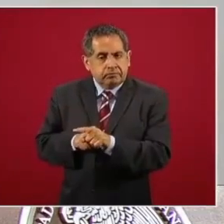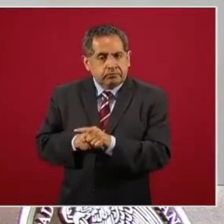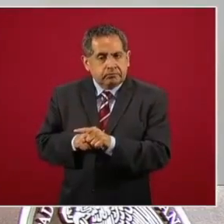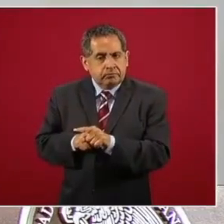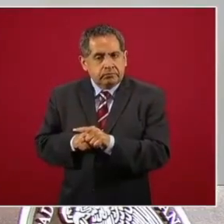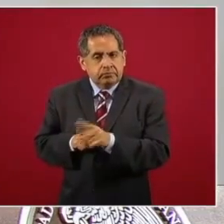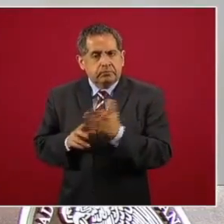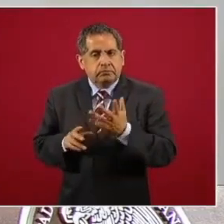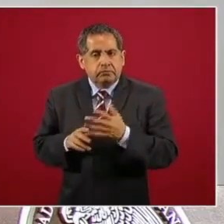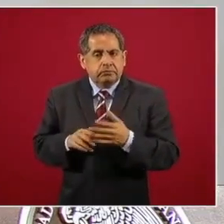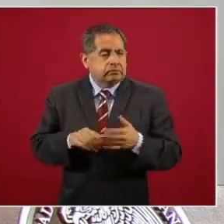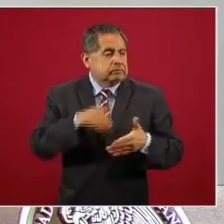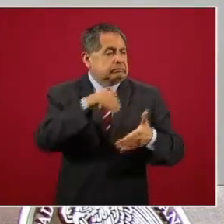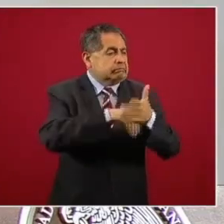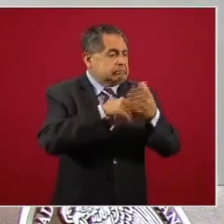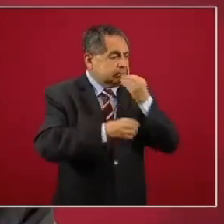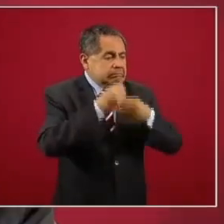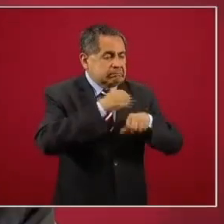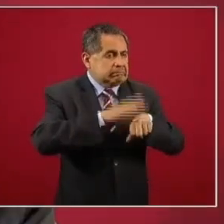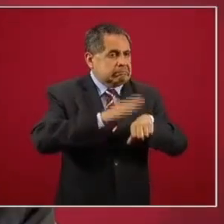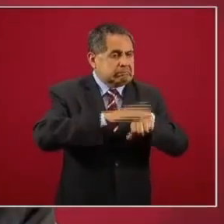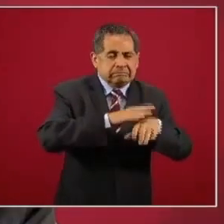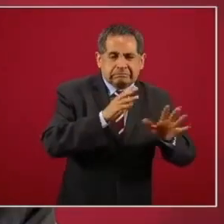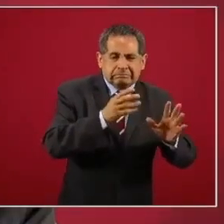que no se consuman productos chatarras,